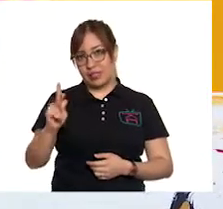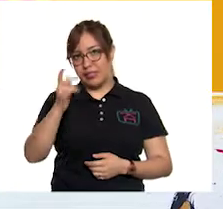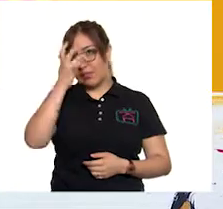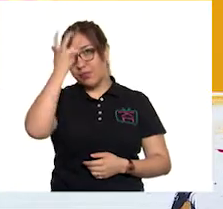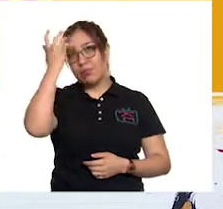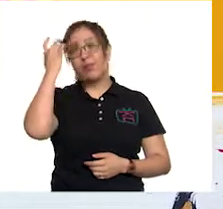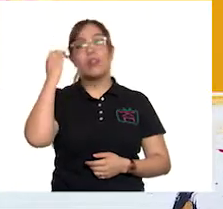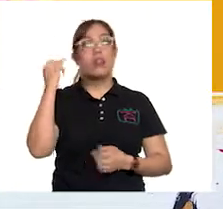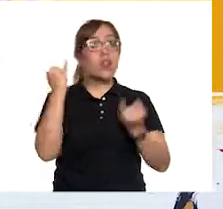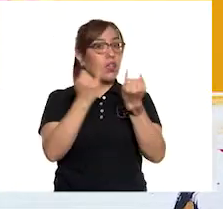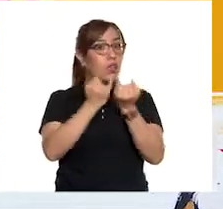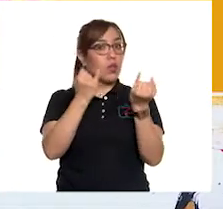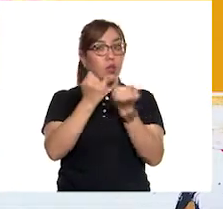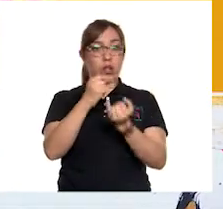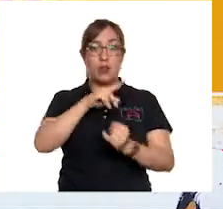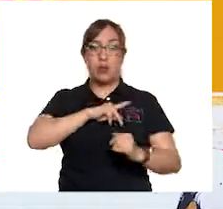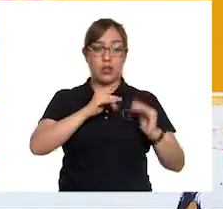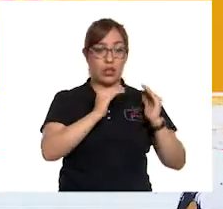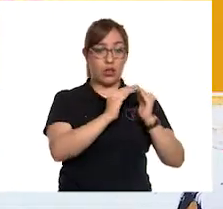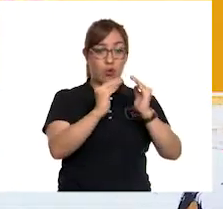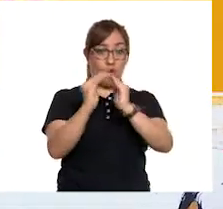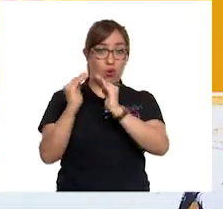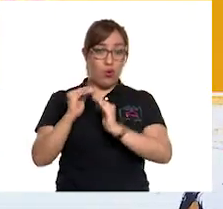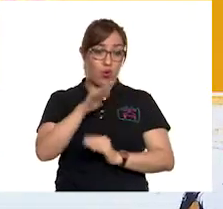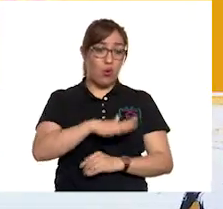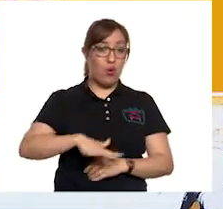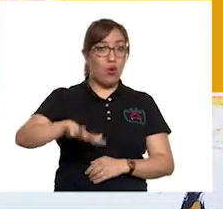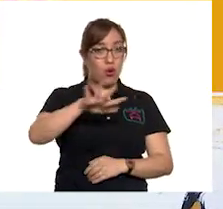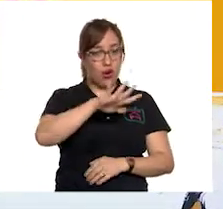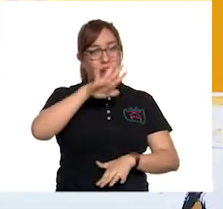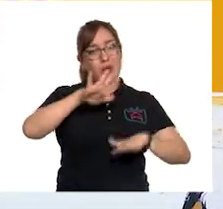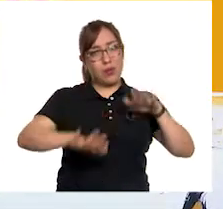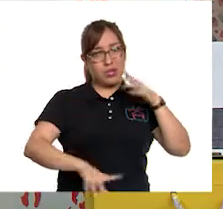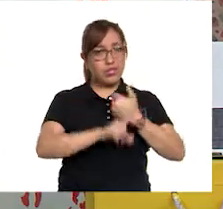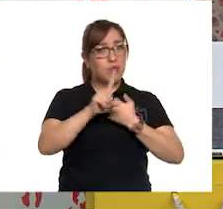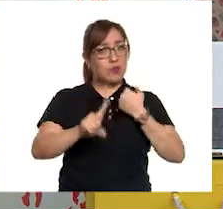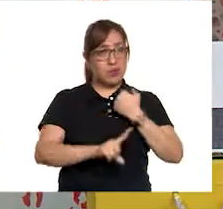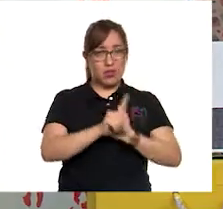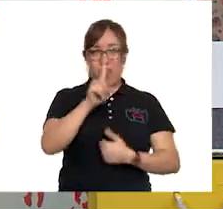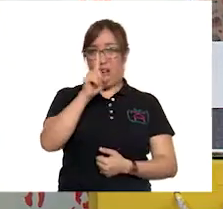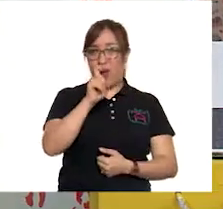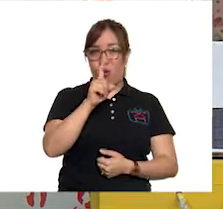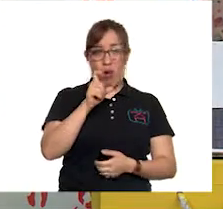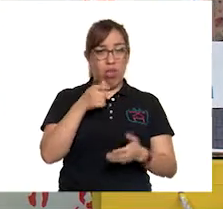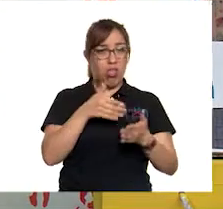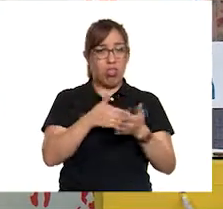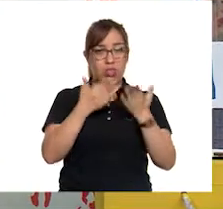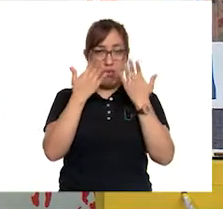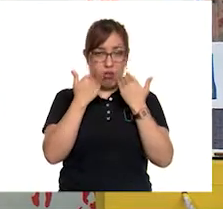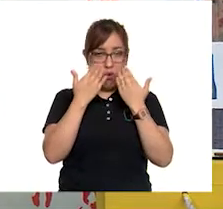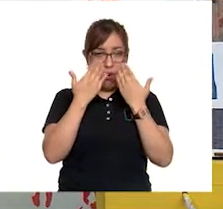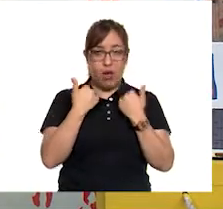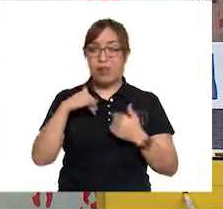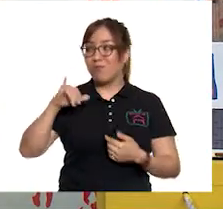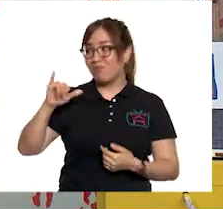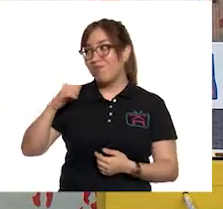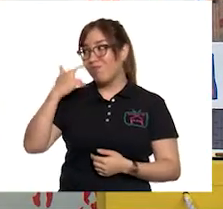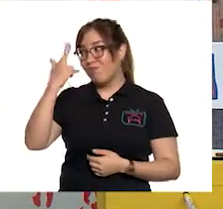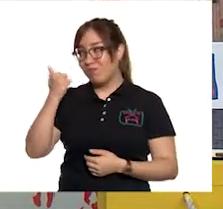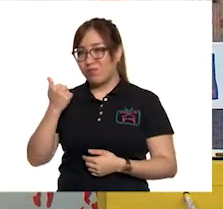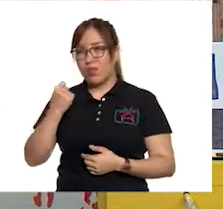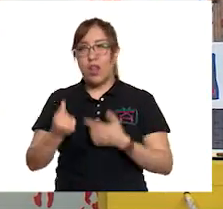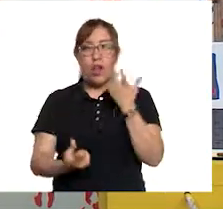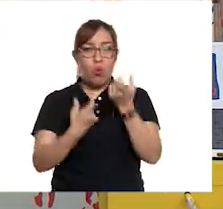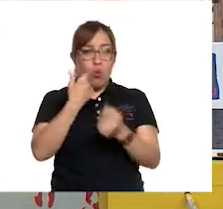bicolonia también tenemos problemas con el agua. Así es, Panchito, y tienes mucha razón. En algunos lugares de